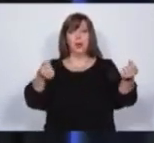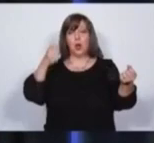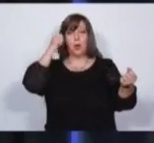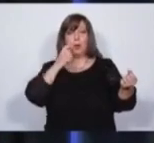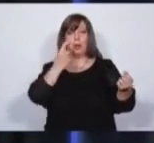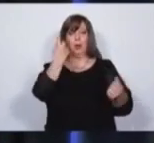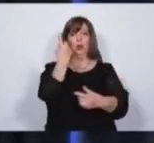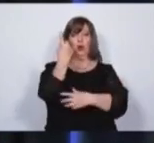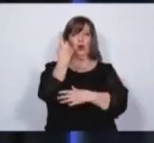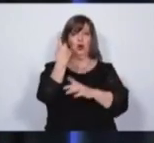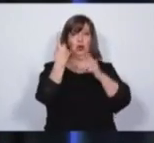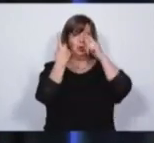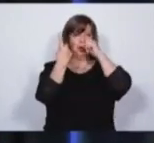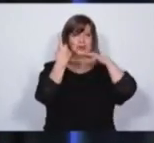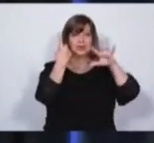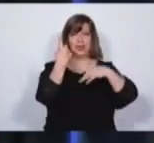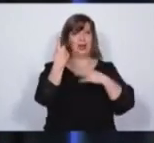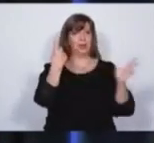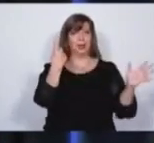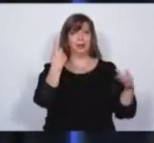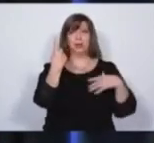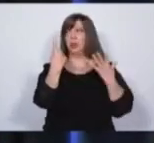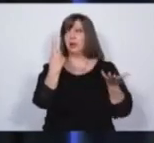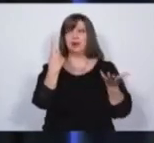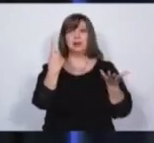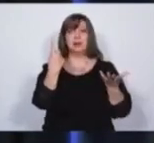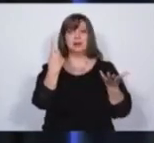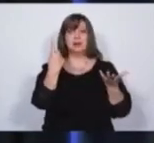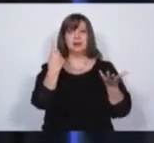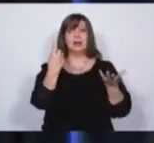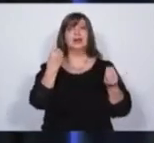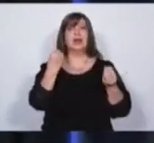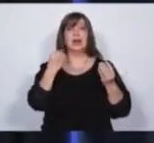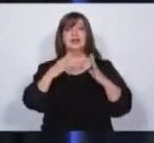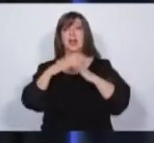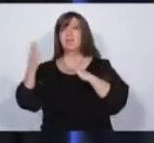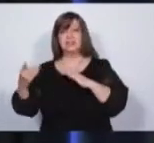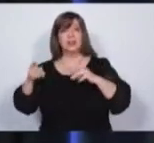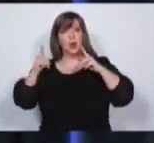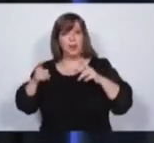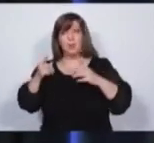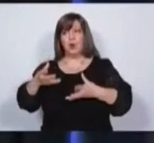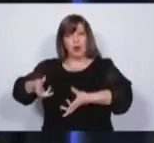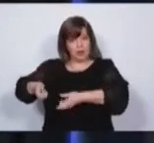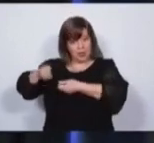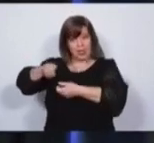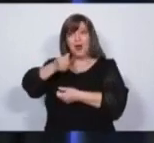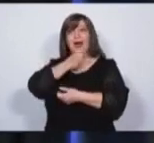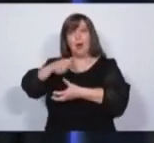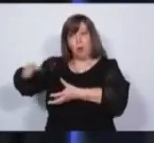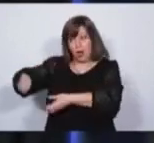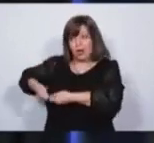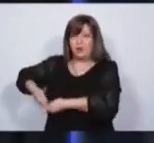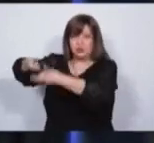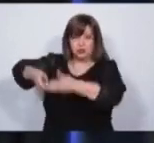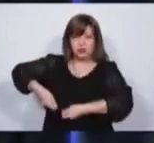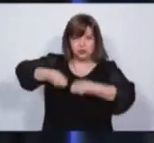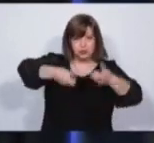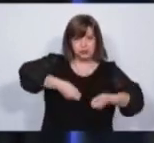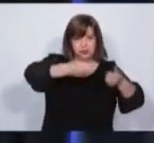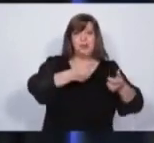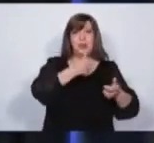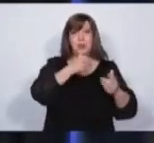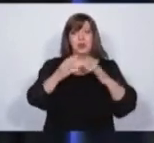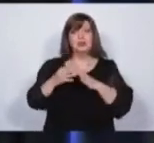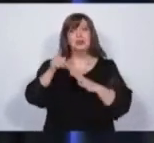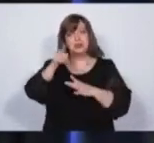voluntarios de las heras. Todo lo demás no estaban. ¿Saben lo que tenían que hacer los vecinos? Ellos baldear. Eso es lo que tenemos que cambiar. Todas las fuerzas de